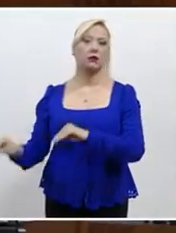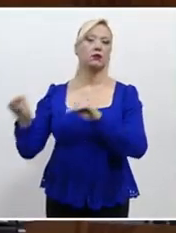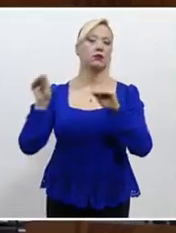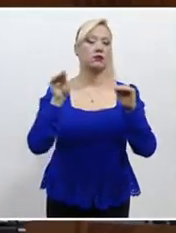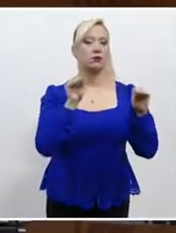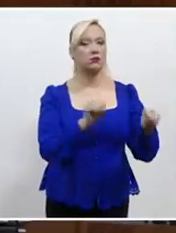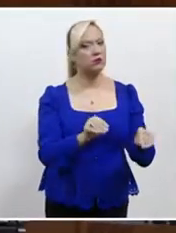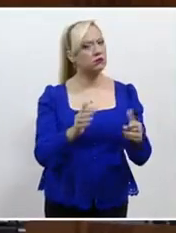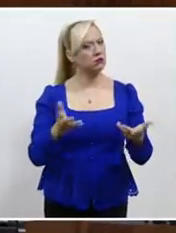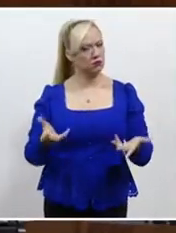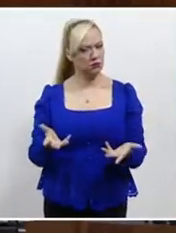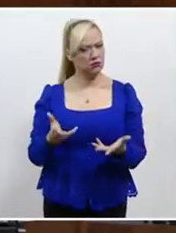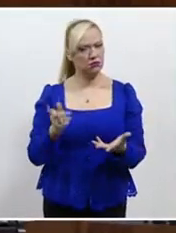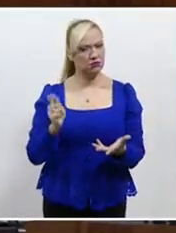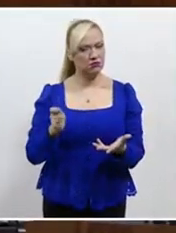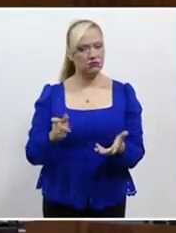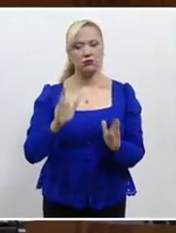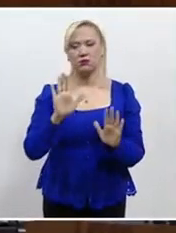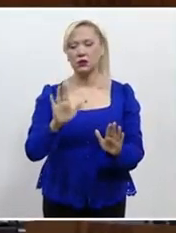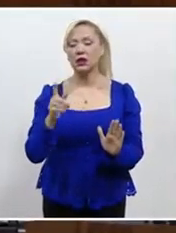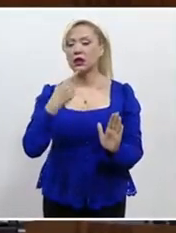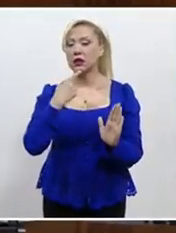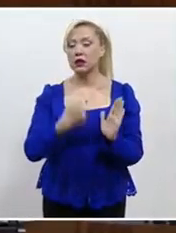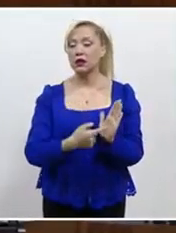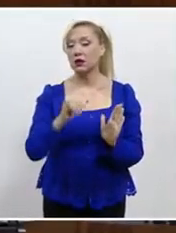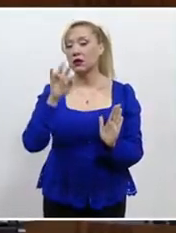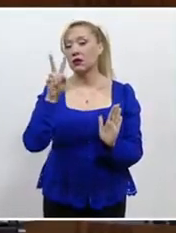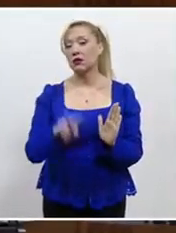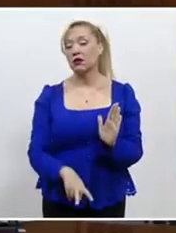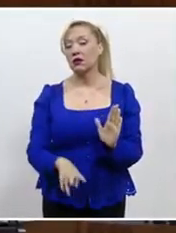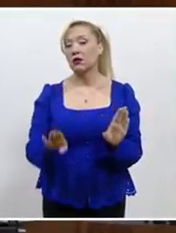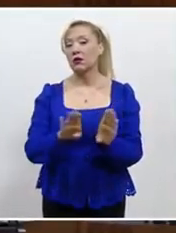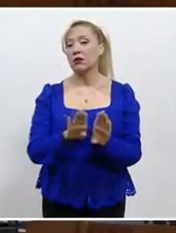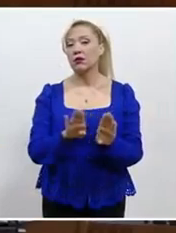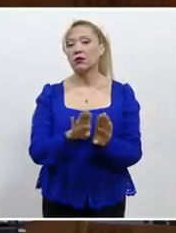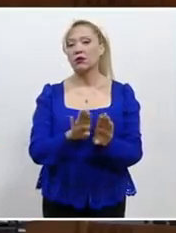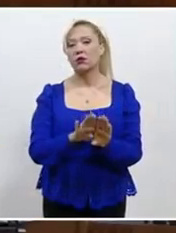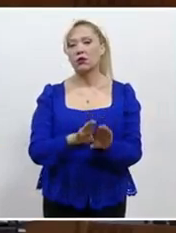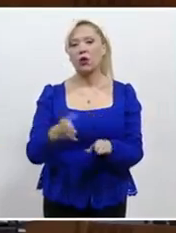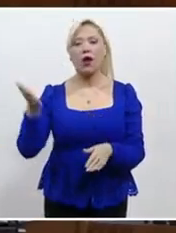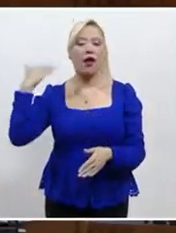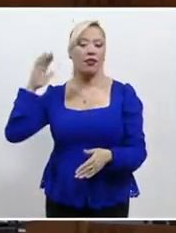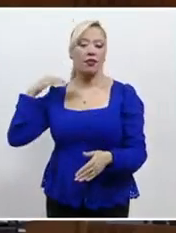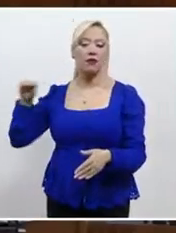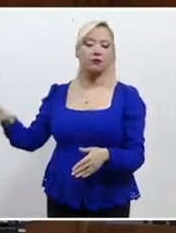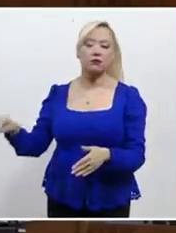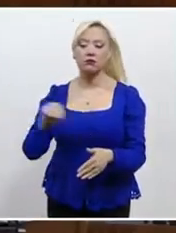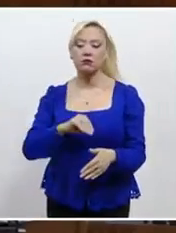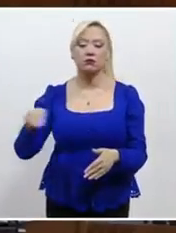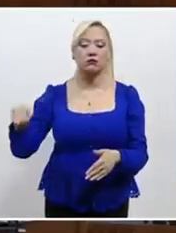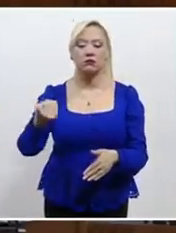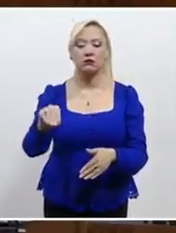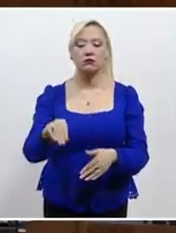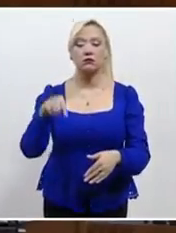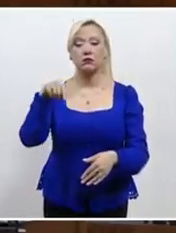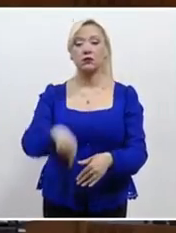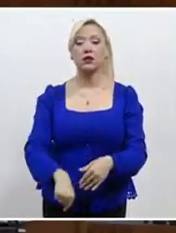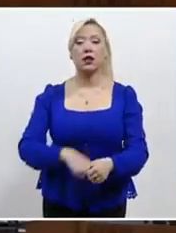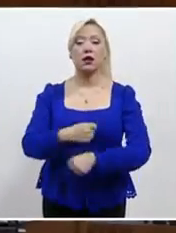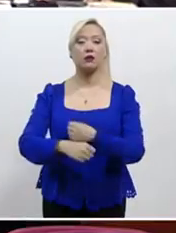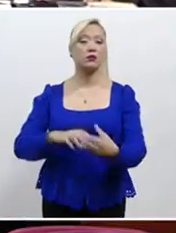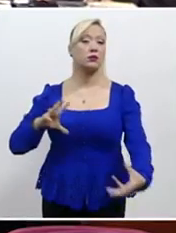necesariamente genera un efecto reflejo que impacta en la independencia judicial.